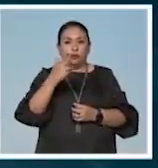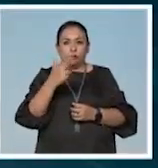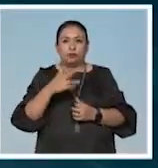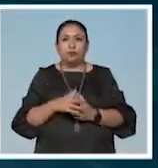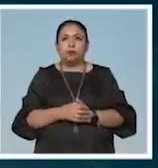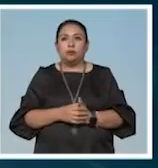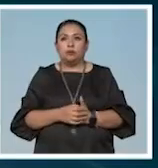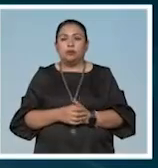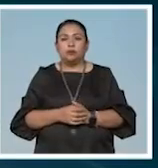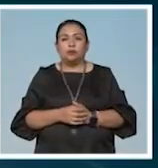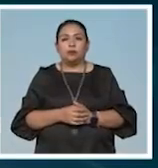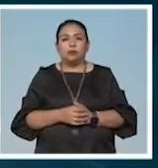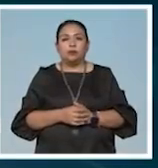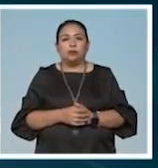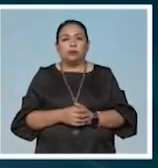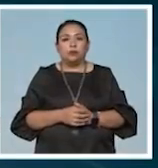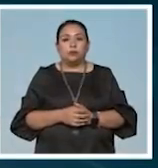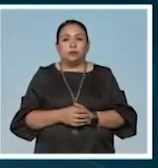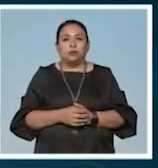H. Melentes